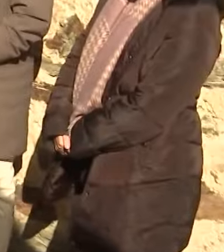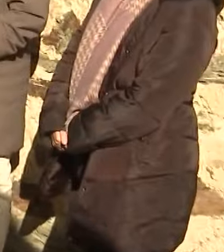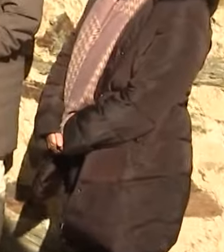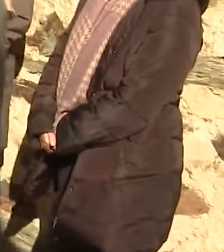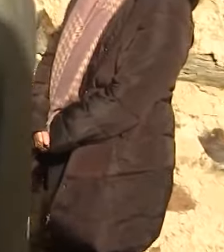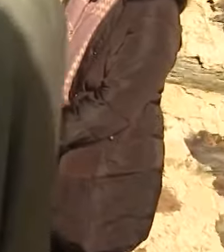allá por un minuto.